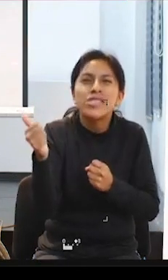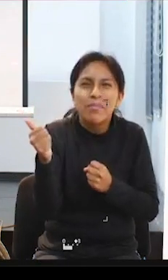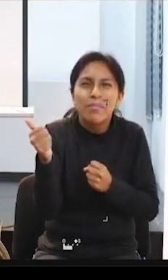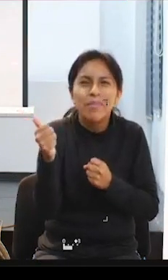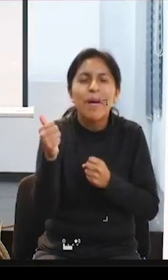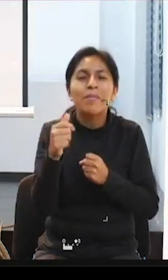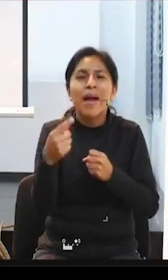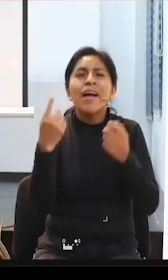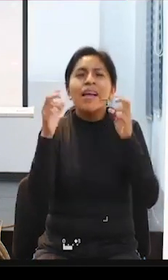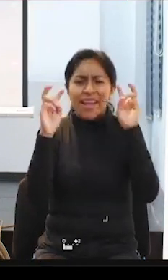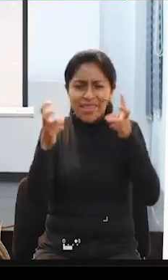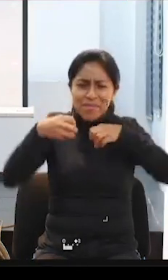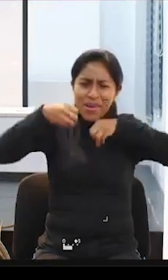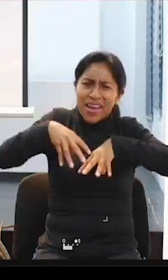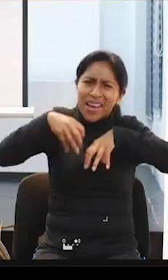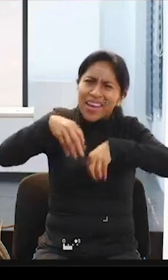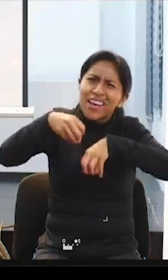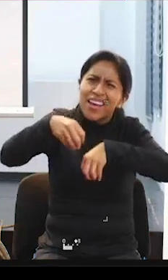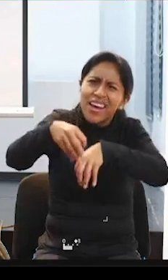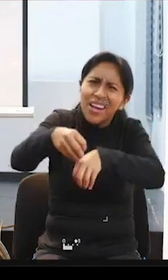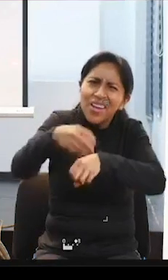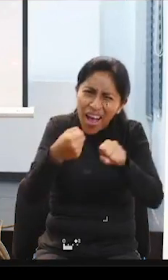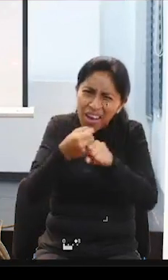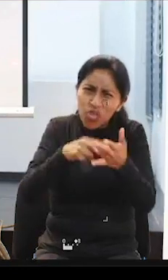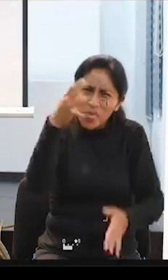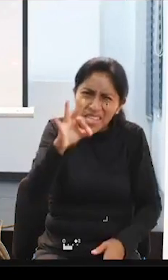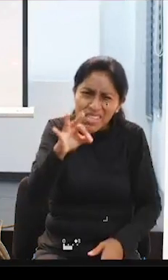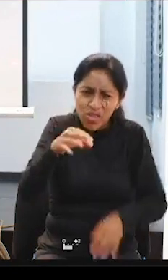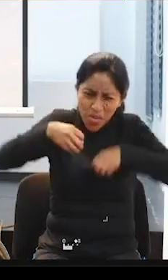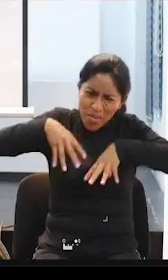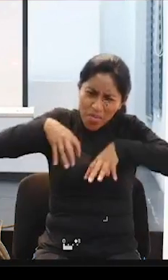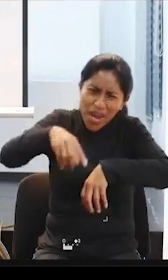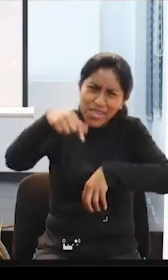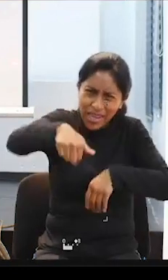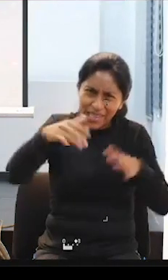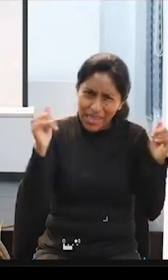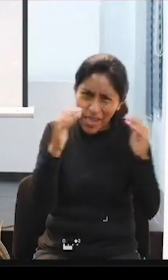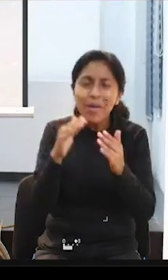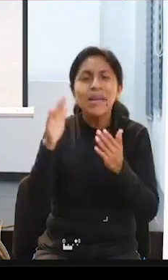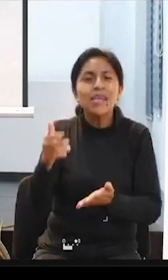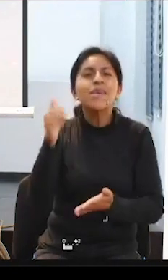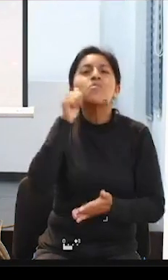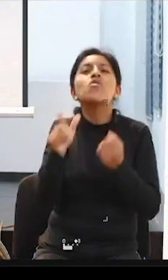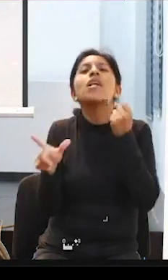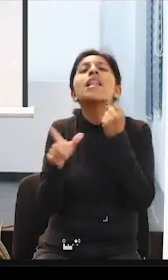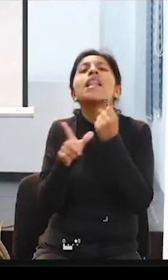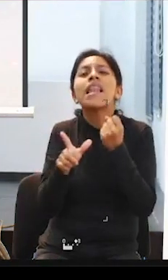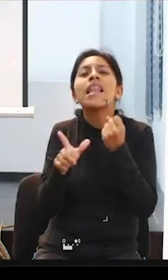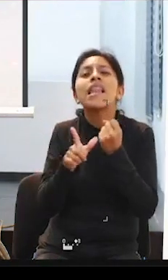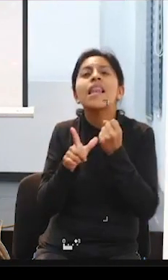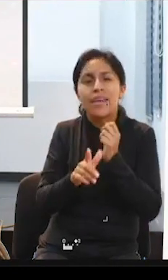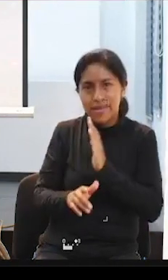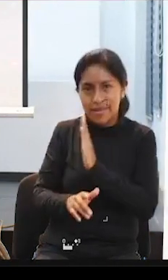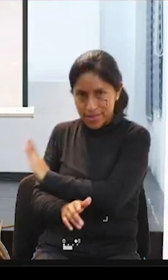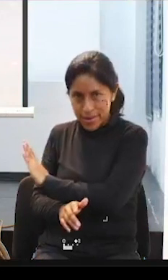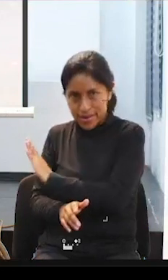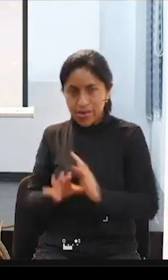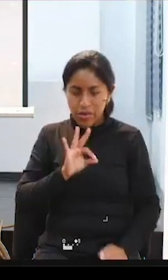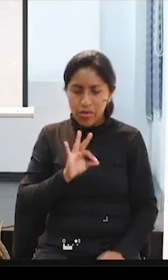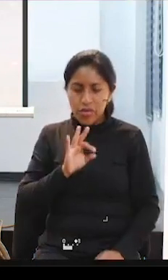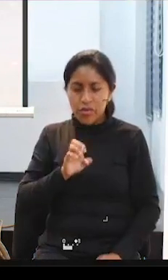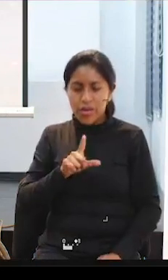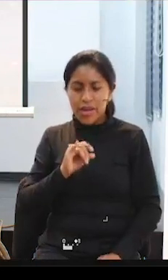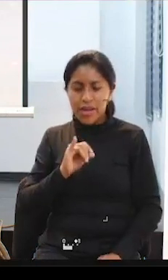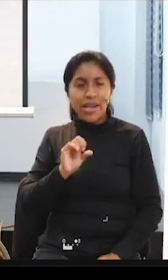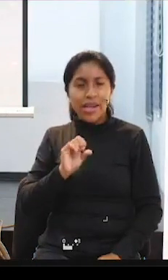Personas con Discapacidad durante el año 2016. Damos la bienvenida, Felisa. Por otro lado, tenemos a Wendy